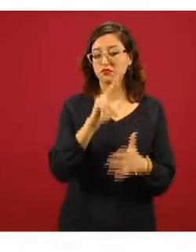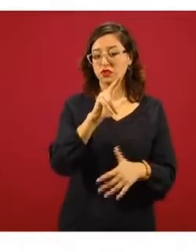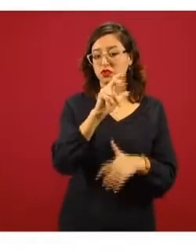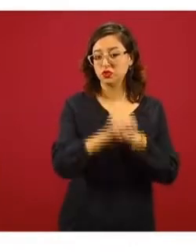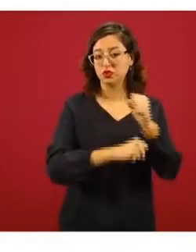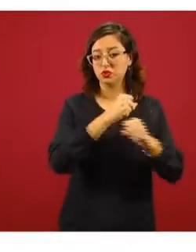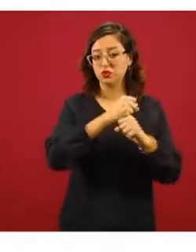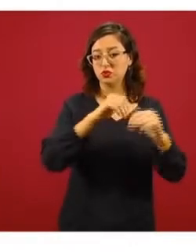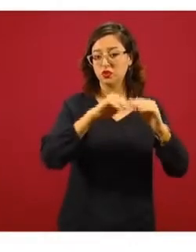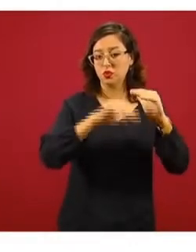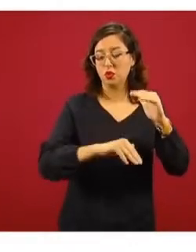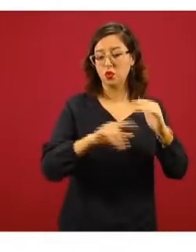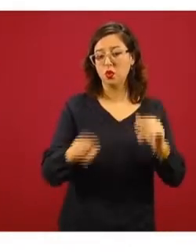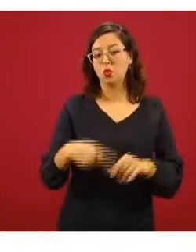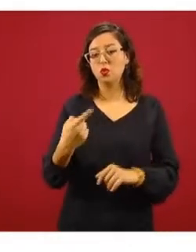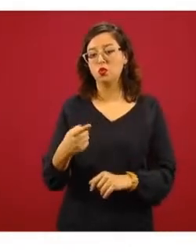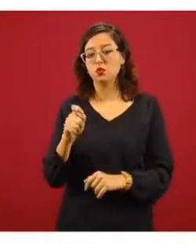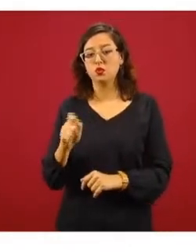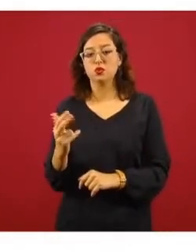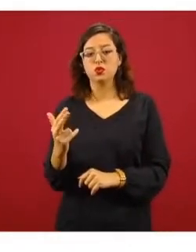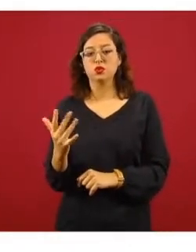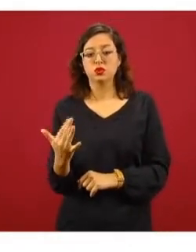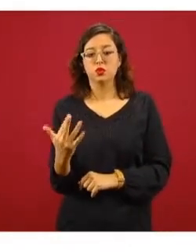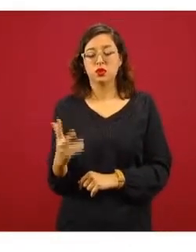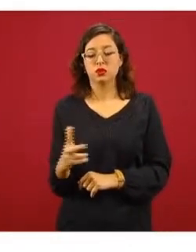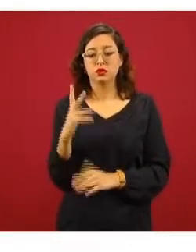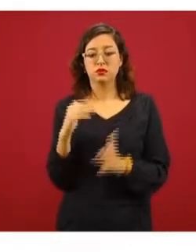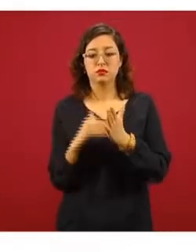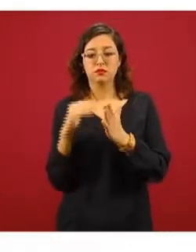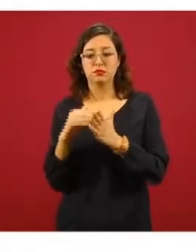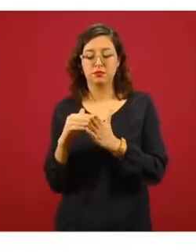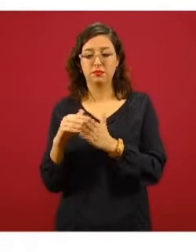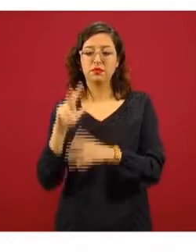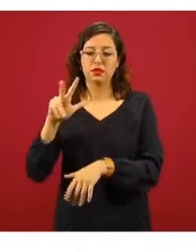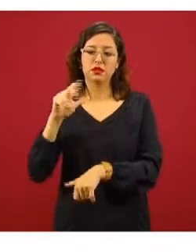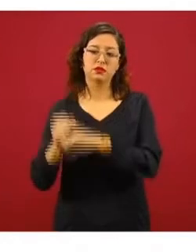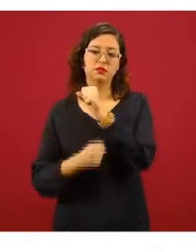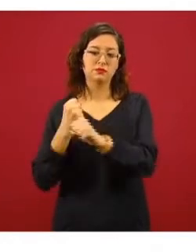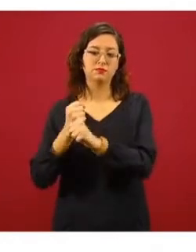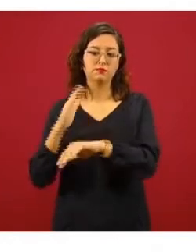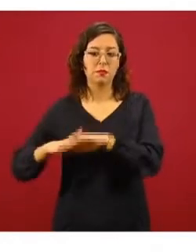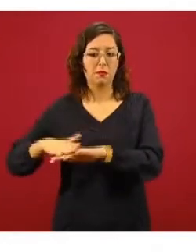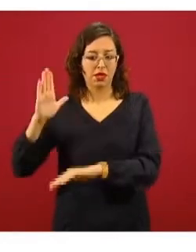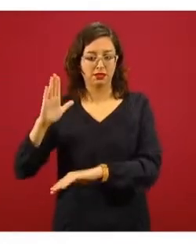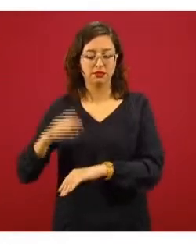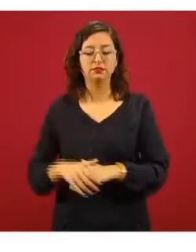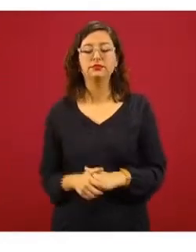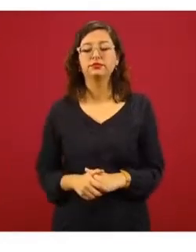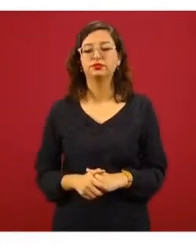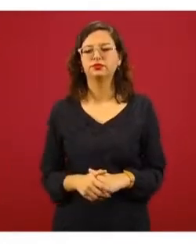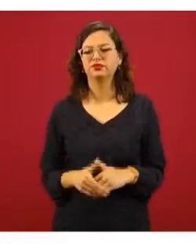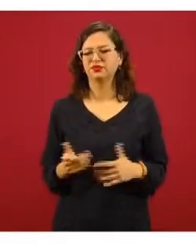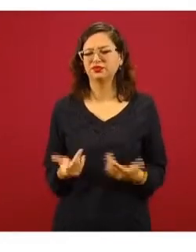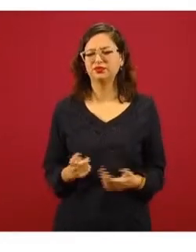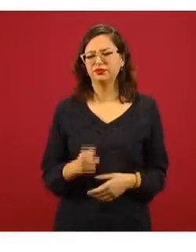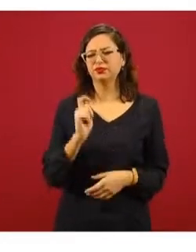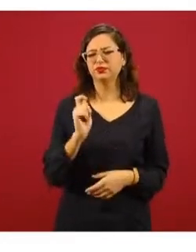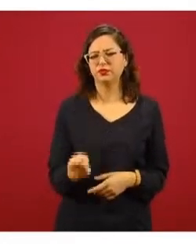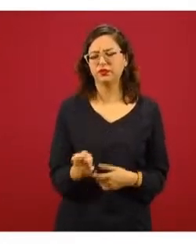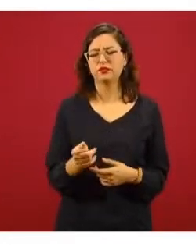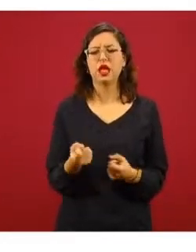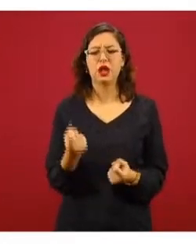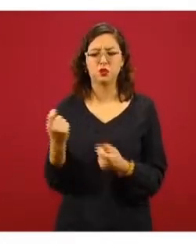y 1.58 millones de mayores de edad, es decir, personas que han